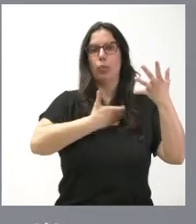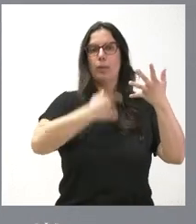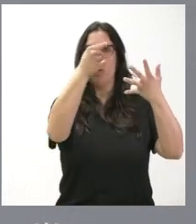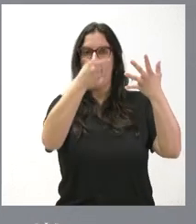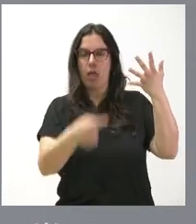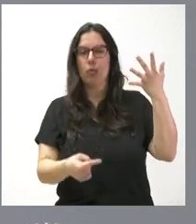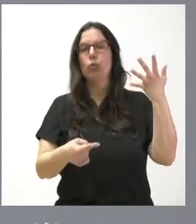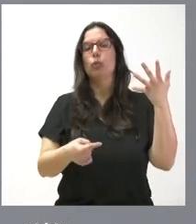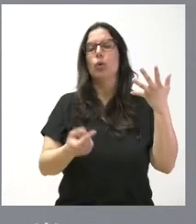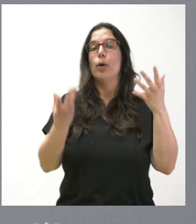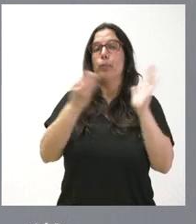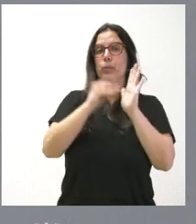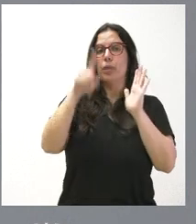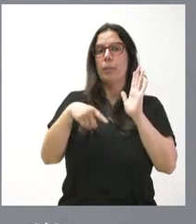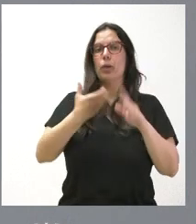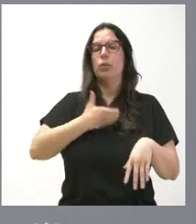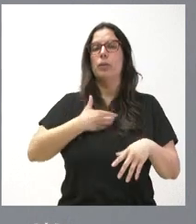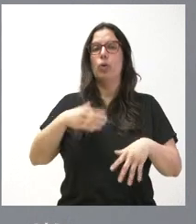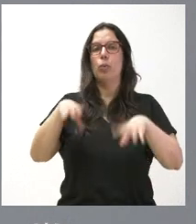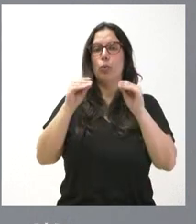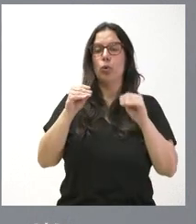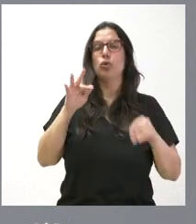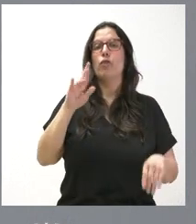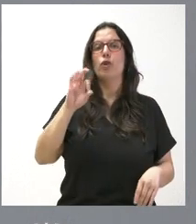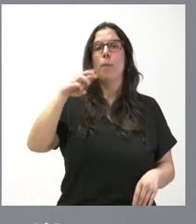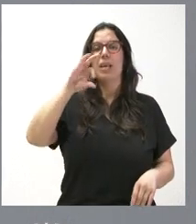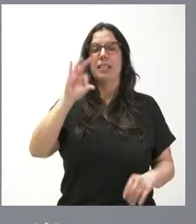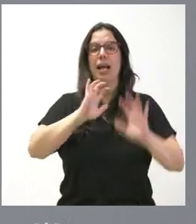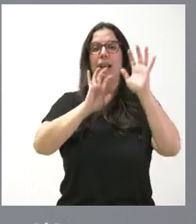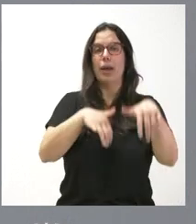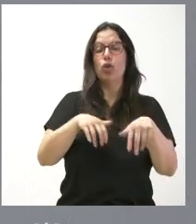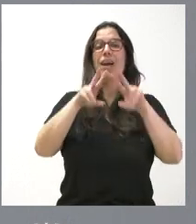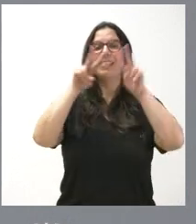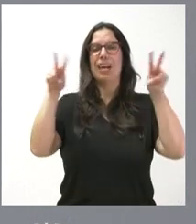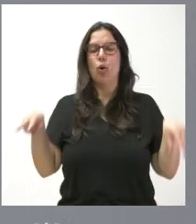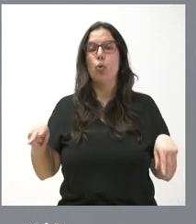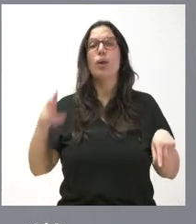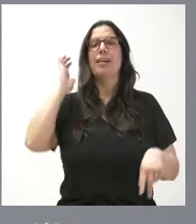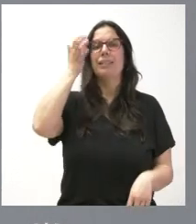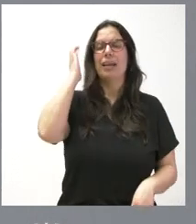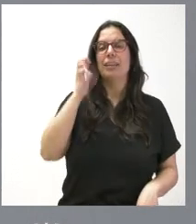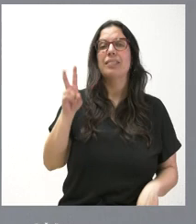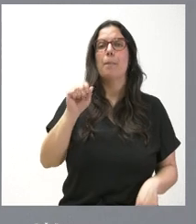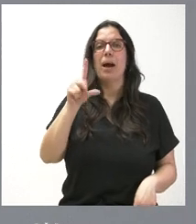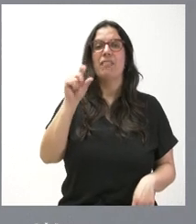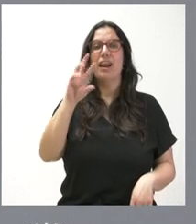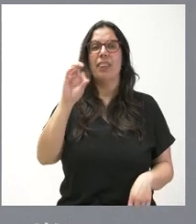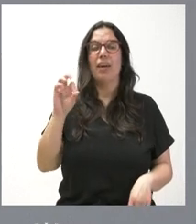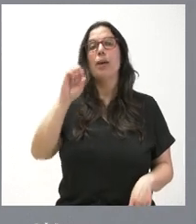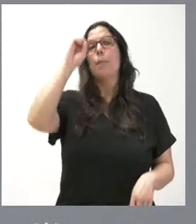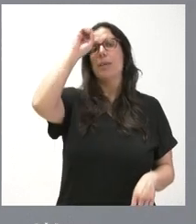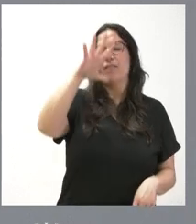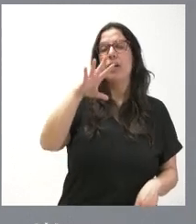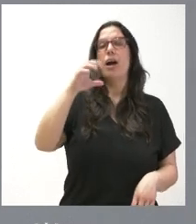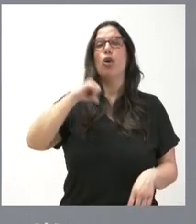incorpora el Ayuntamiento de Burgos, Fromista, León, Sagún, San Andrés de Rabanedo, Valverde de la Virgen, Villafranca del Bierzo, Hospital de